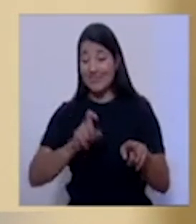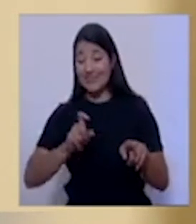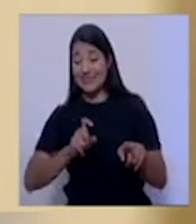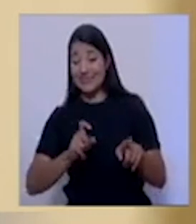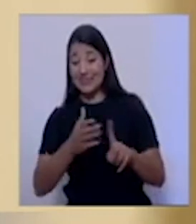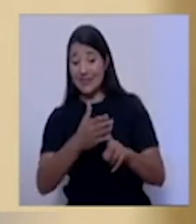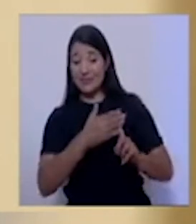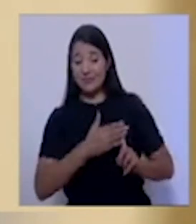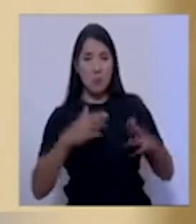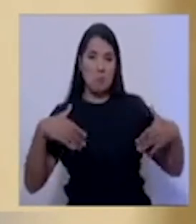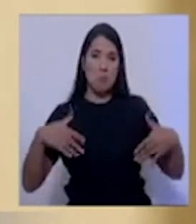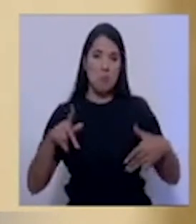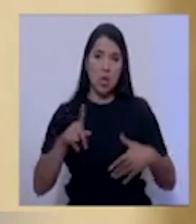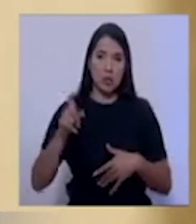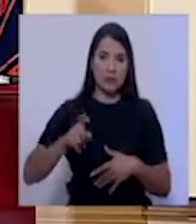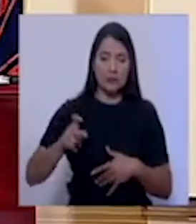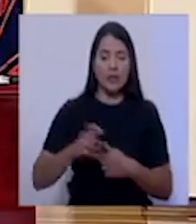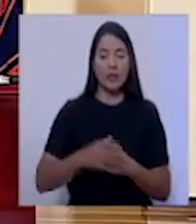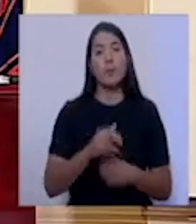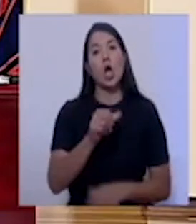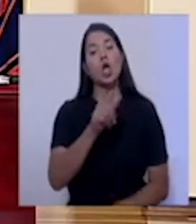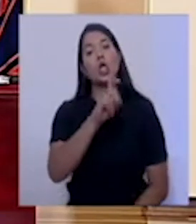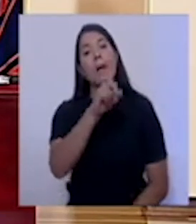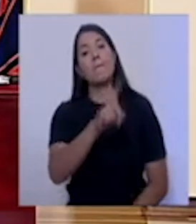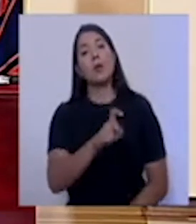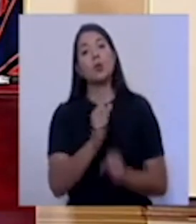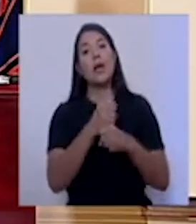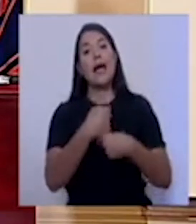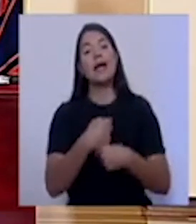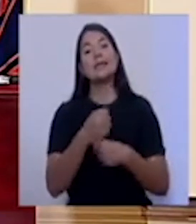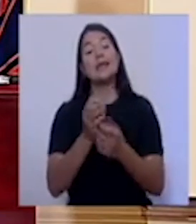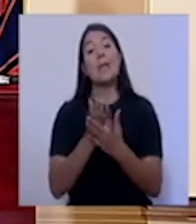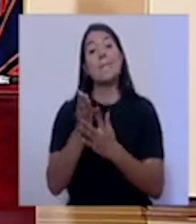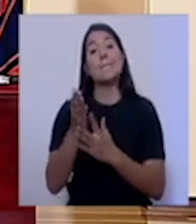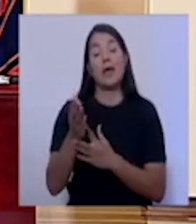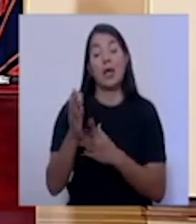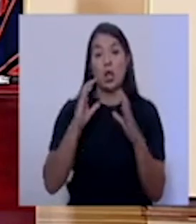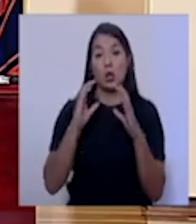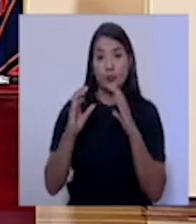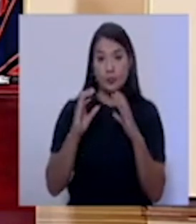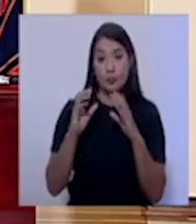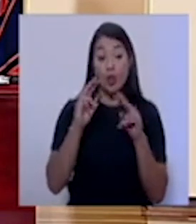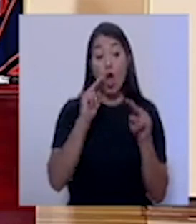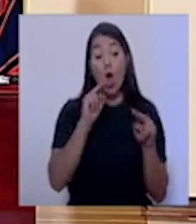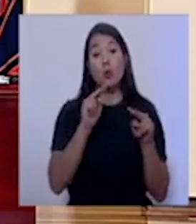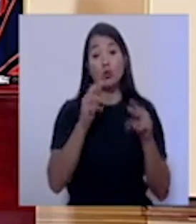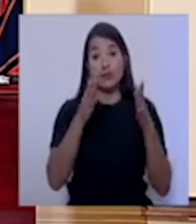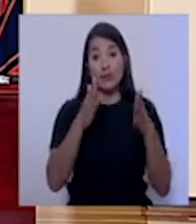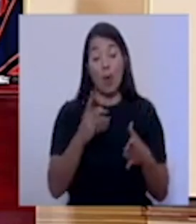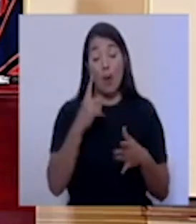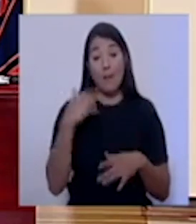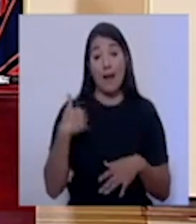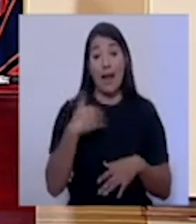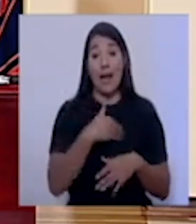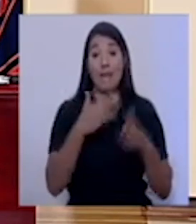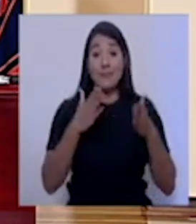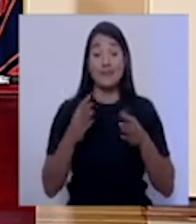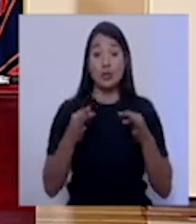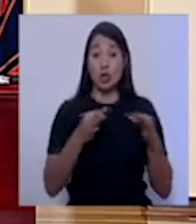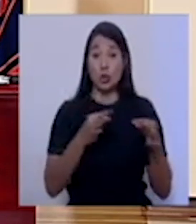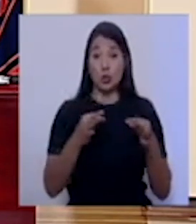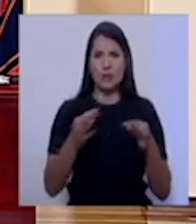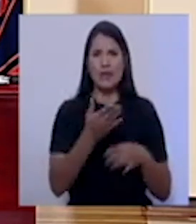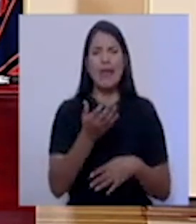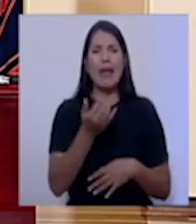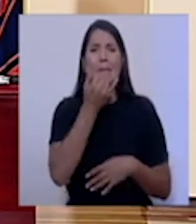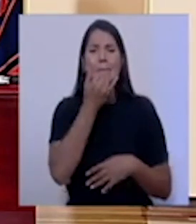habilitados. La siguiente consulta la realiza el medio digital El Observador y es para el Ministro de Turismo. ¿Qué pasa